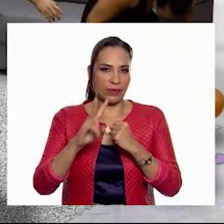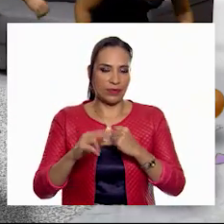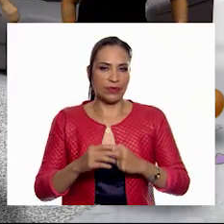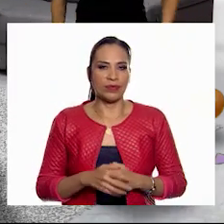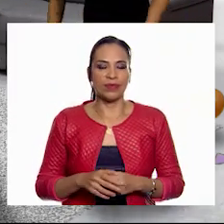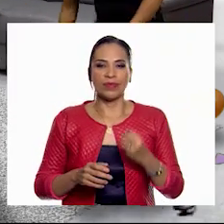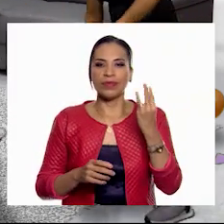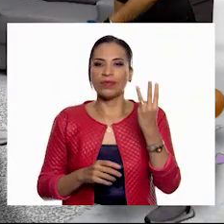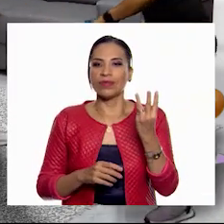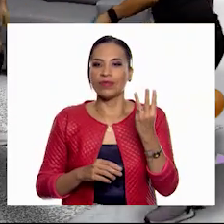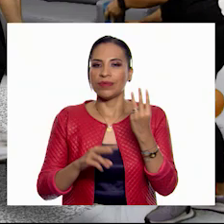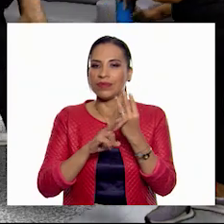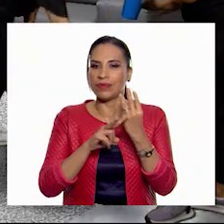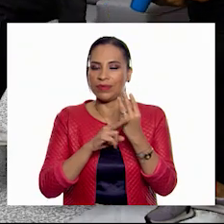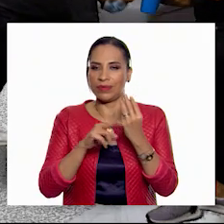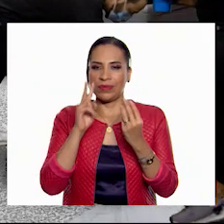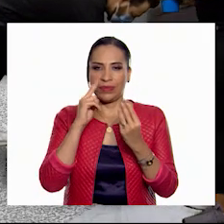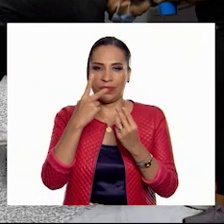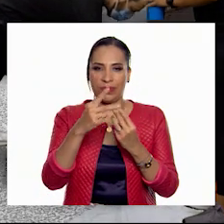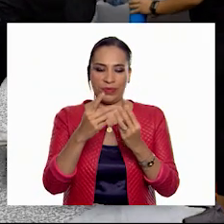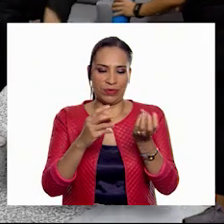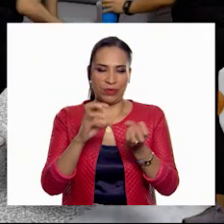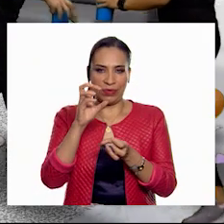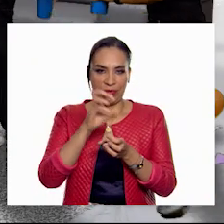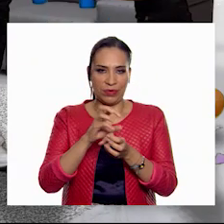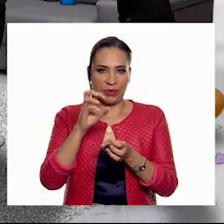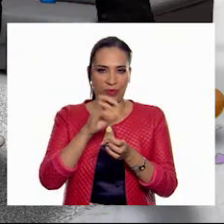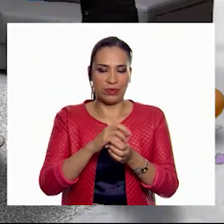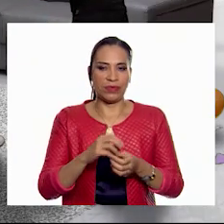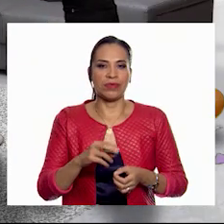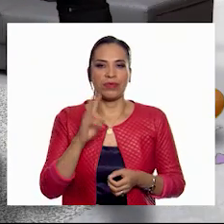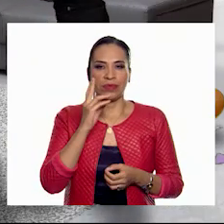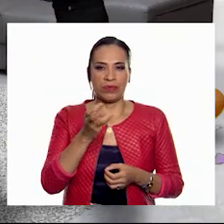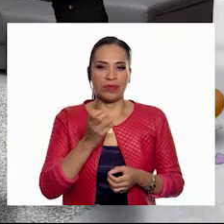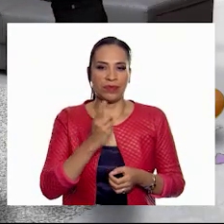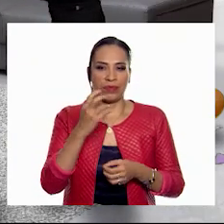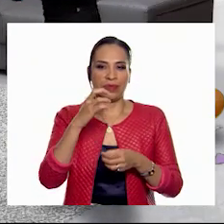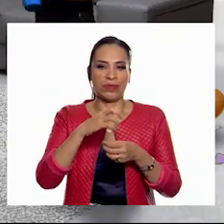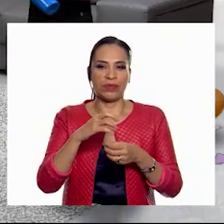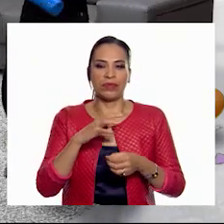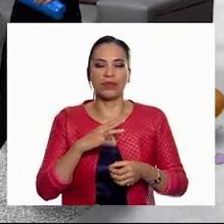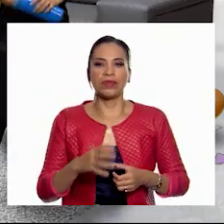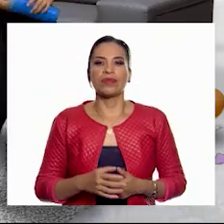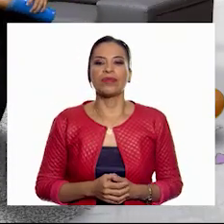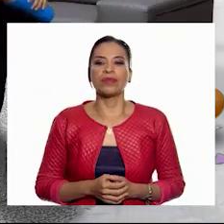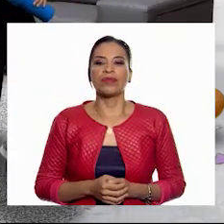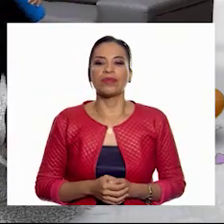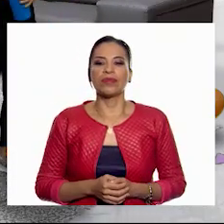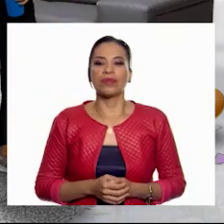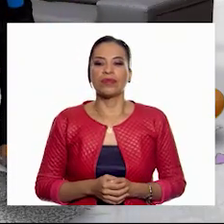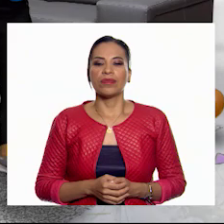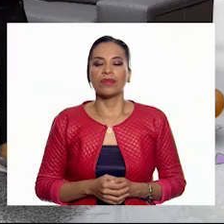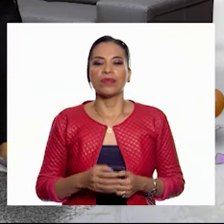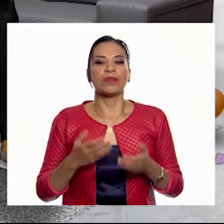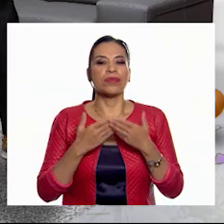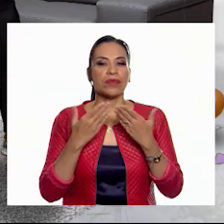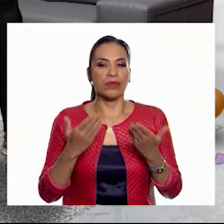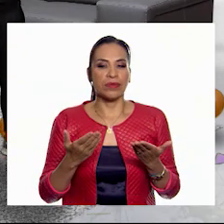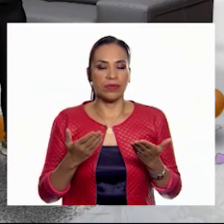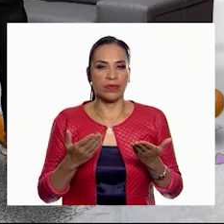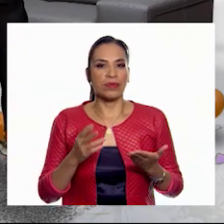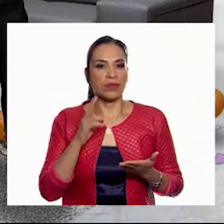Tus tres vasos, Jorge. Aquí quedan con tus tres pelotas o me debes una pelota. una pelota. Sí, tú tienes dos. Bien. Ahora sí.